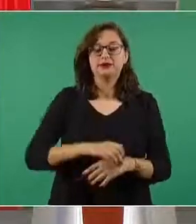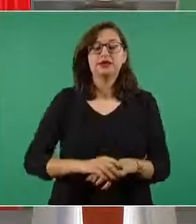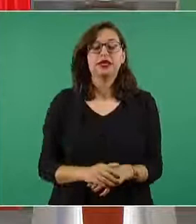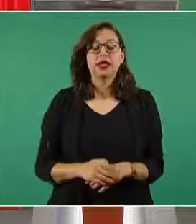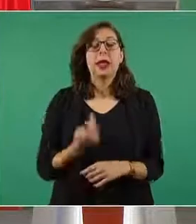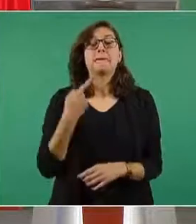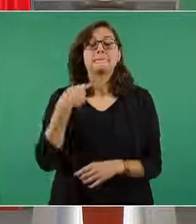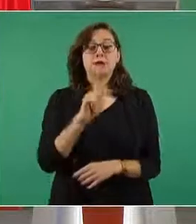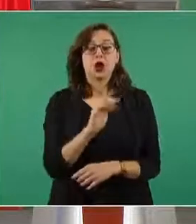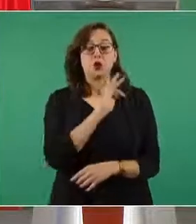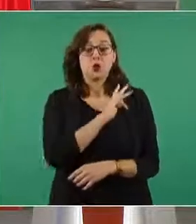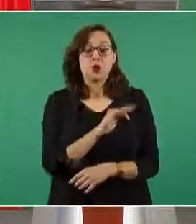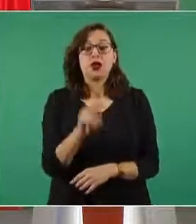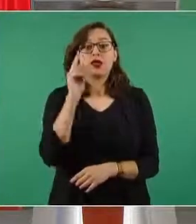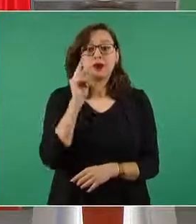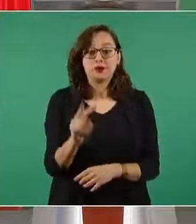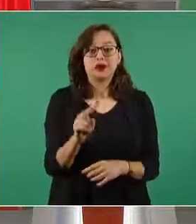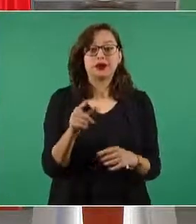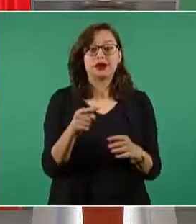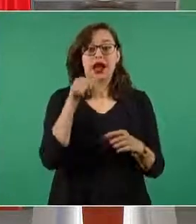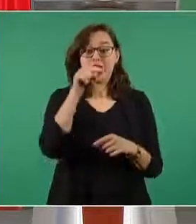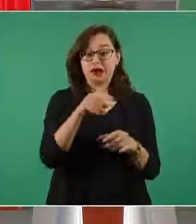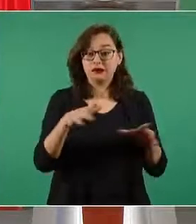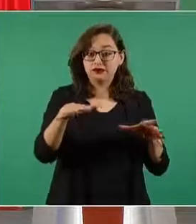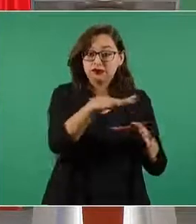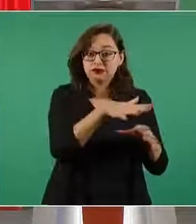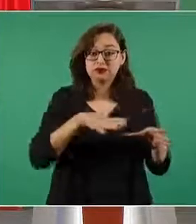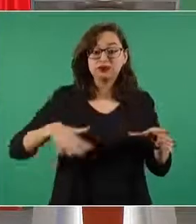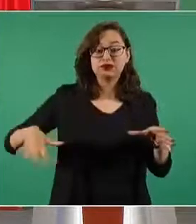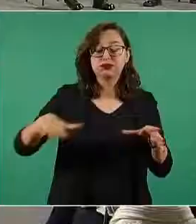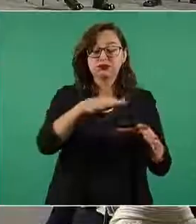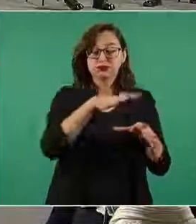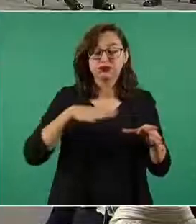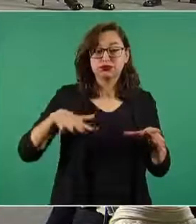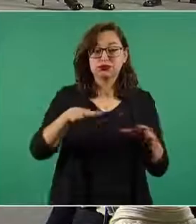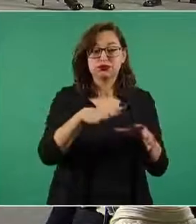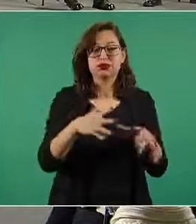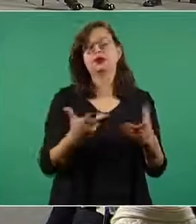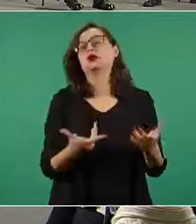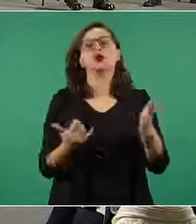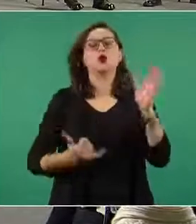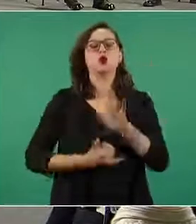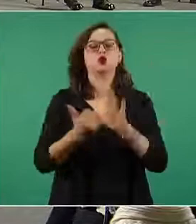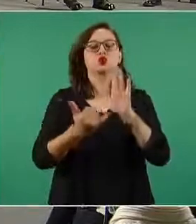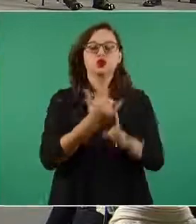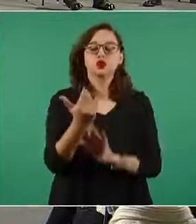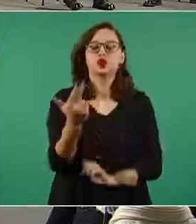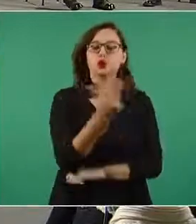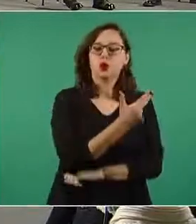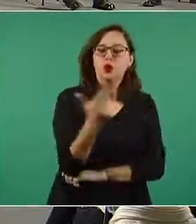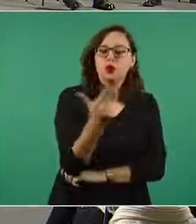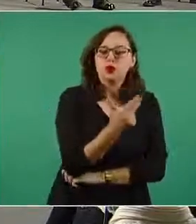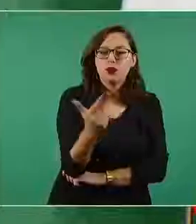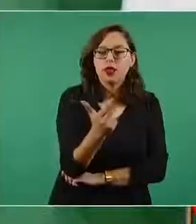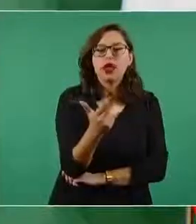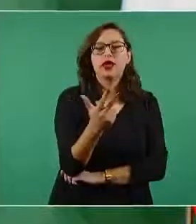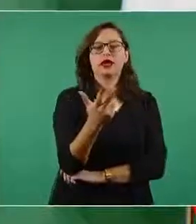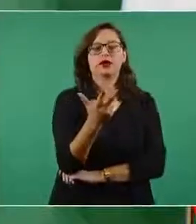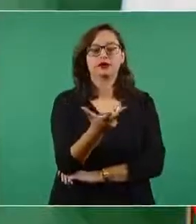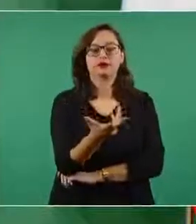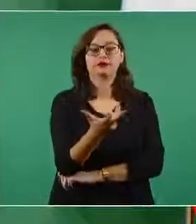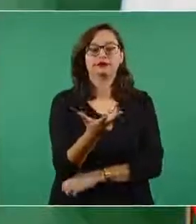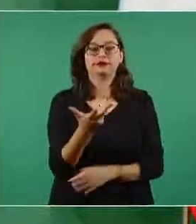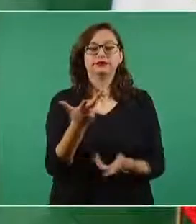aquí va a haber un complejo también hay hoteles y